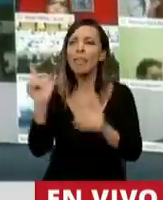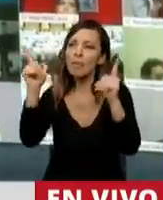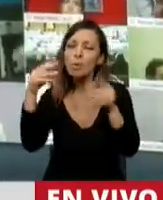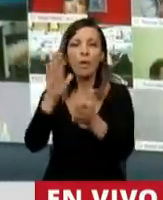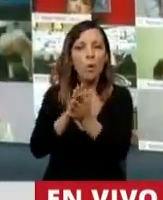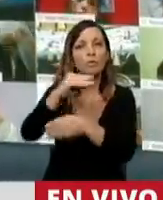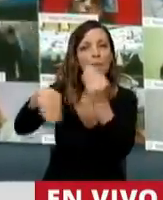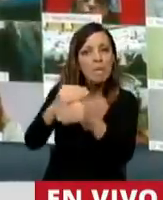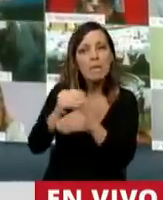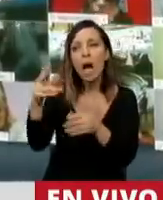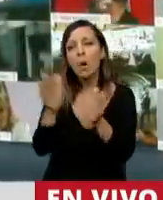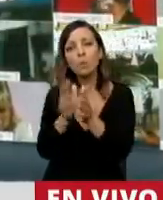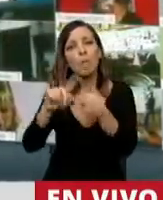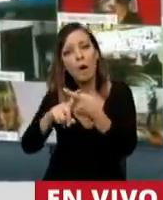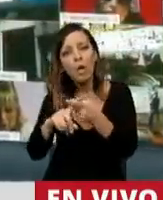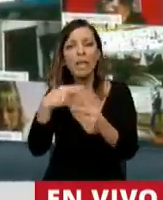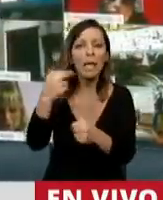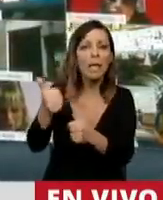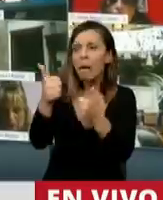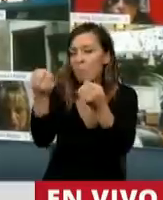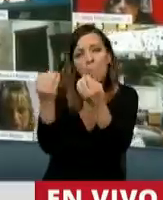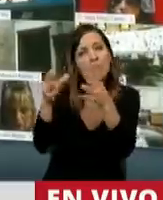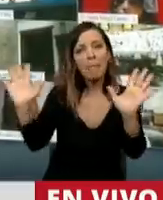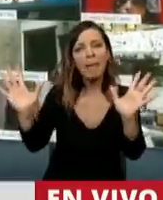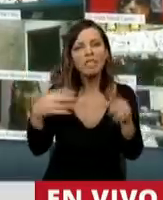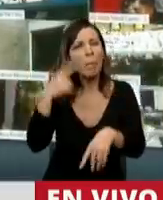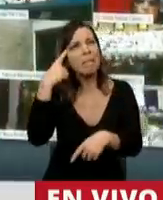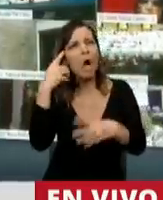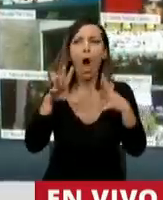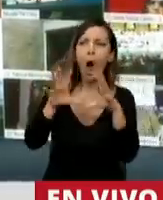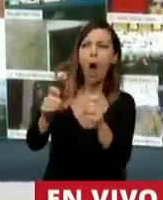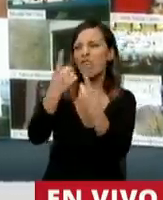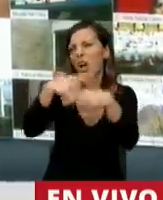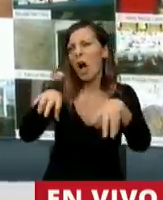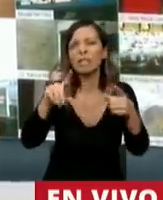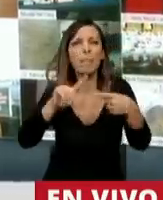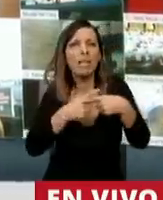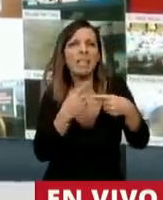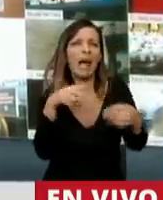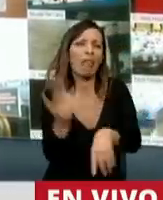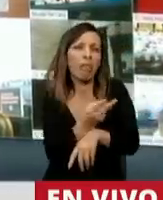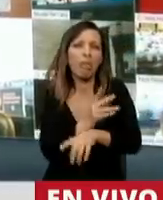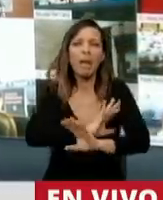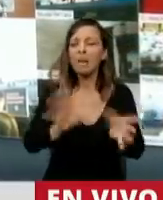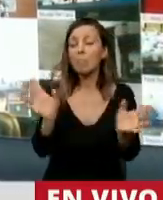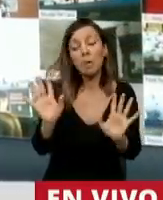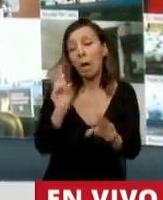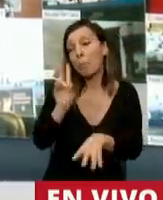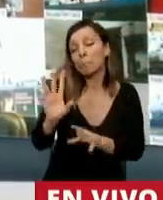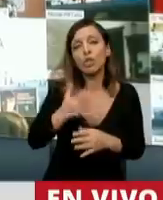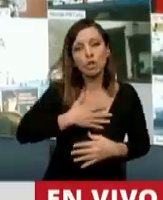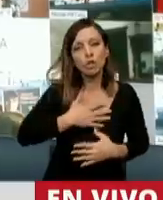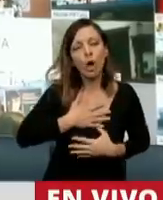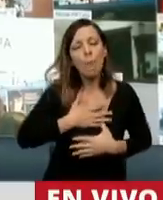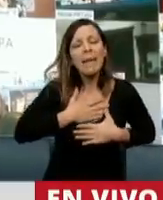hija y a su mujer. No creo en el odio, en esas cosas, y hacer política de manera berreta. Me quiere un poco